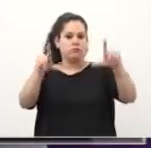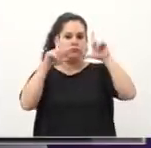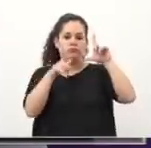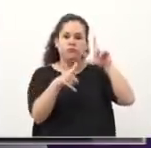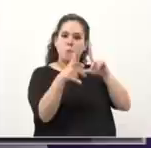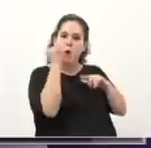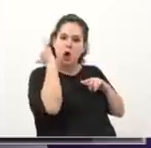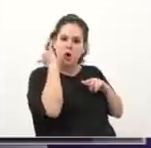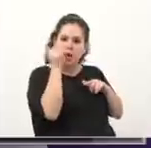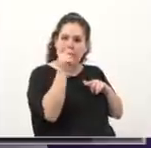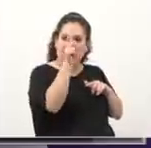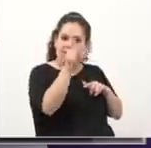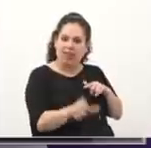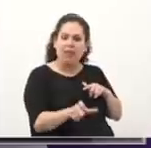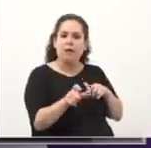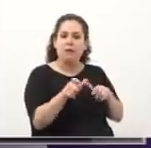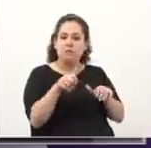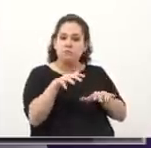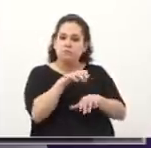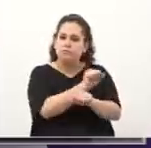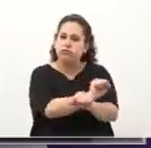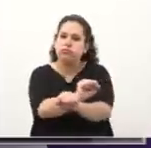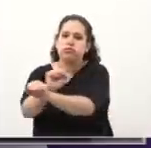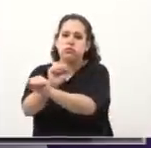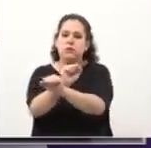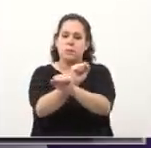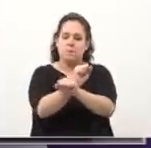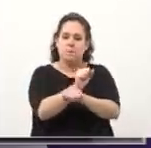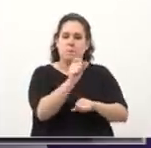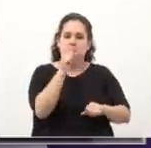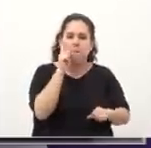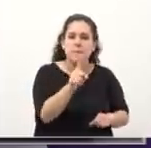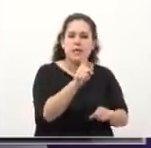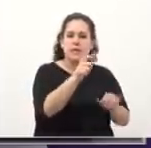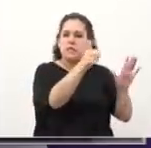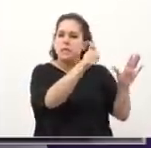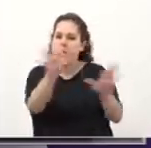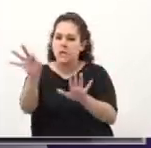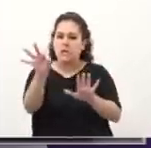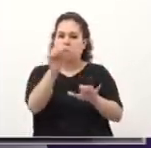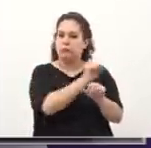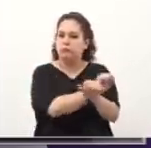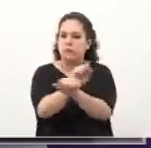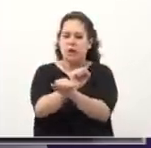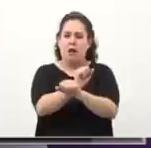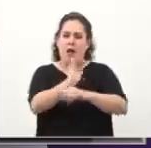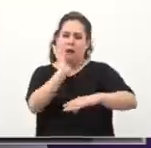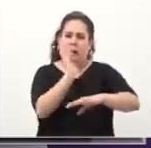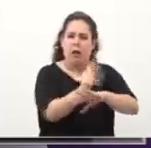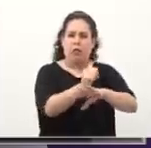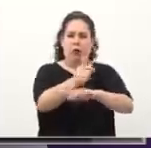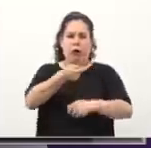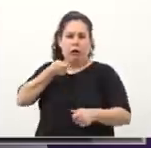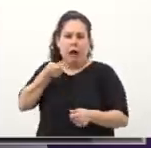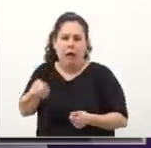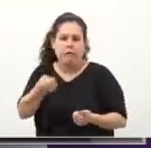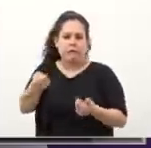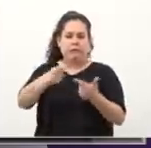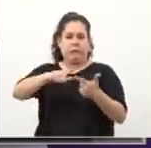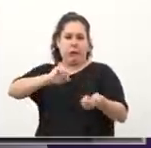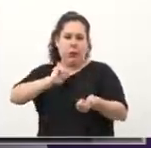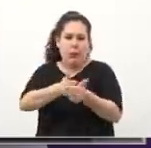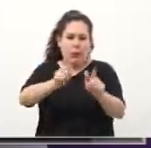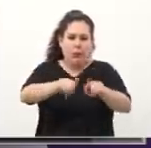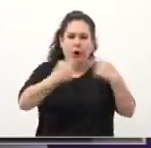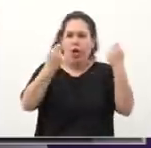apresamos a 1.600 delincuentes que estaban prófugos, violadores, asesinos, ladrones que caminaban libremente por las calles.